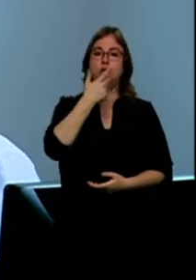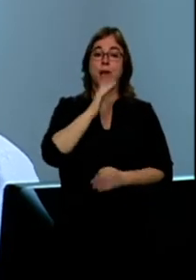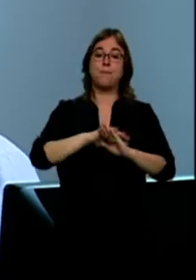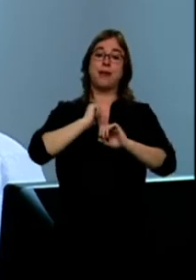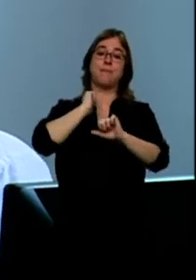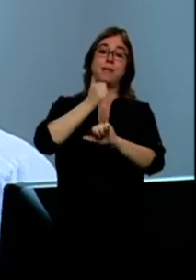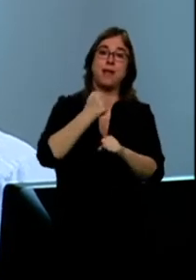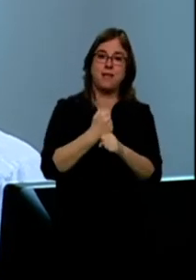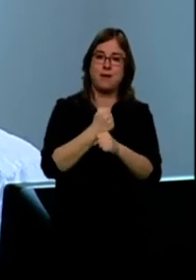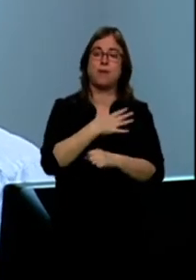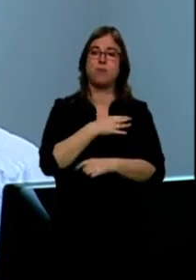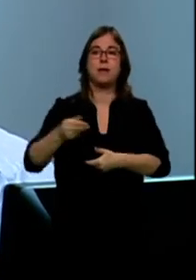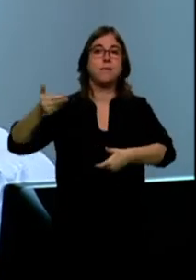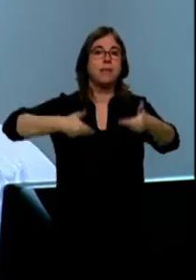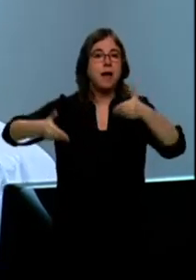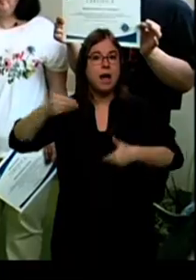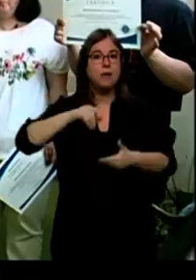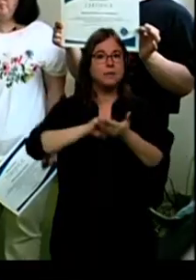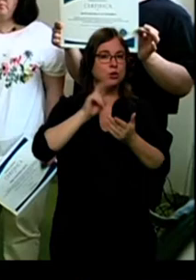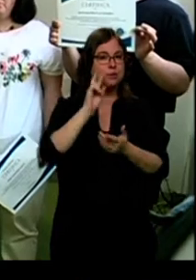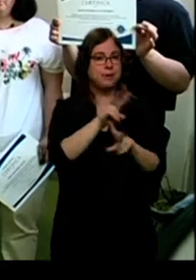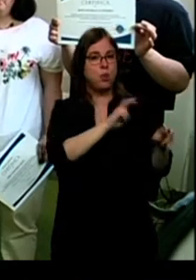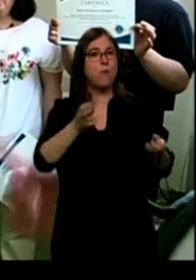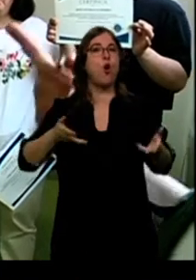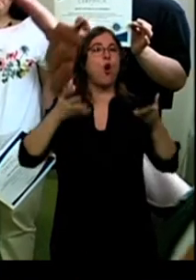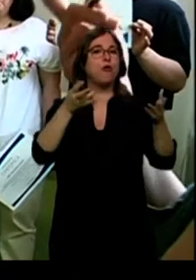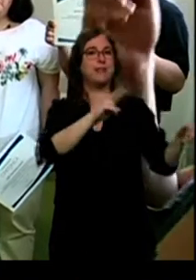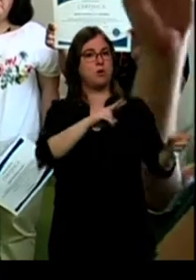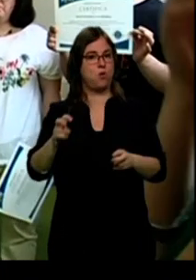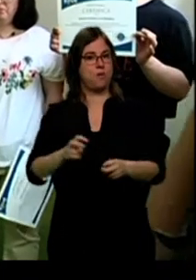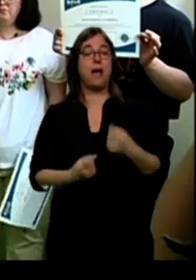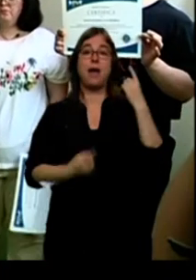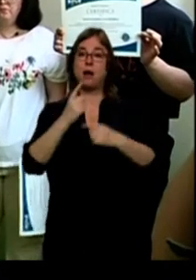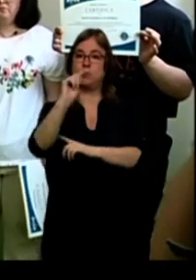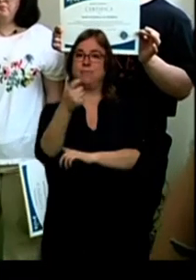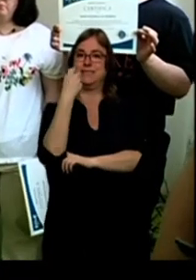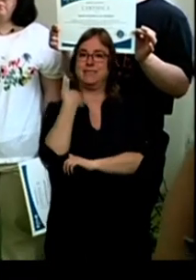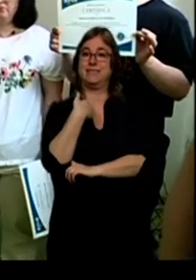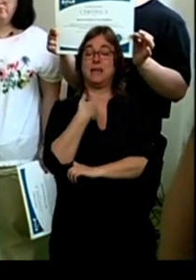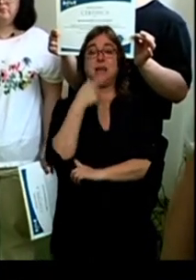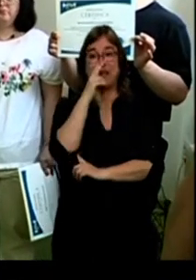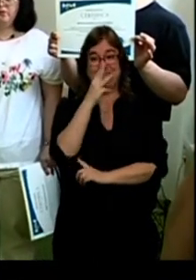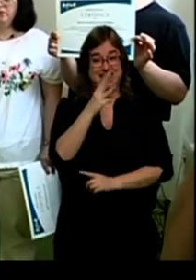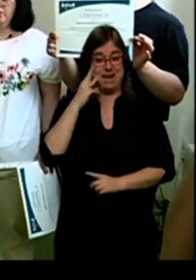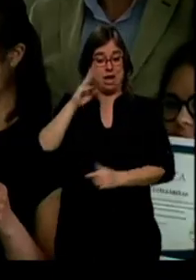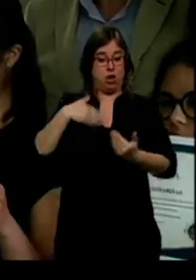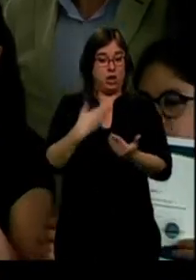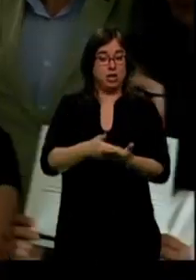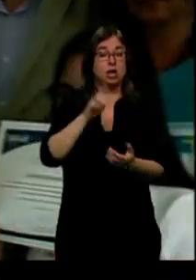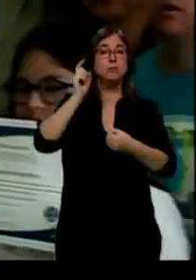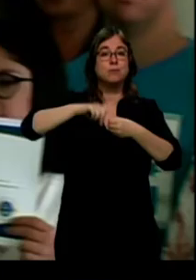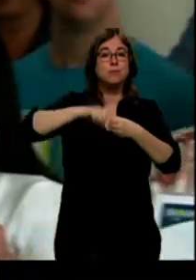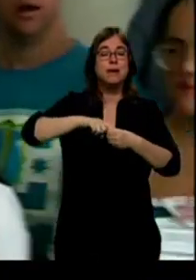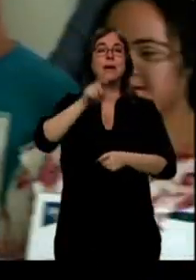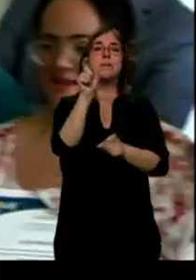nuevas perspectivas y nuevas ofertas. Y algunos ya lo han logrado. En estos tres años han participado 24 alumnos de Down